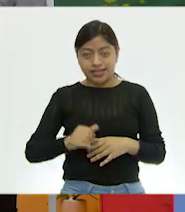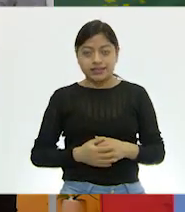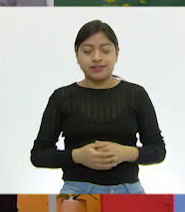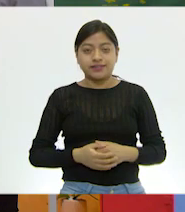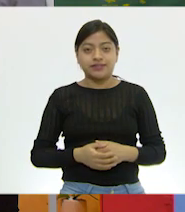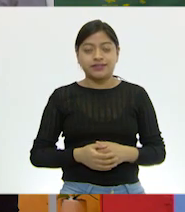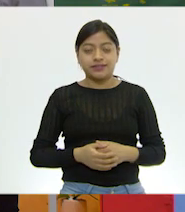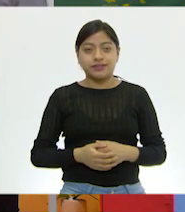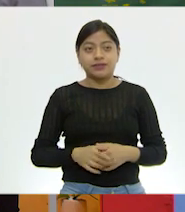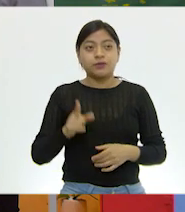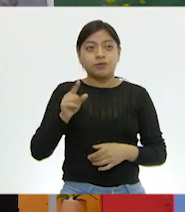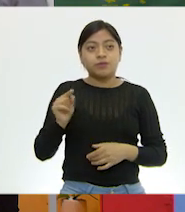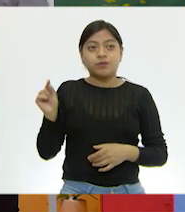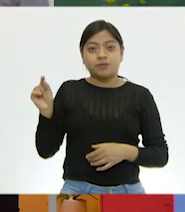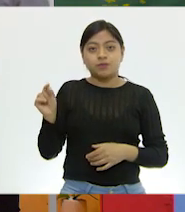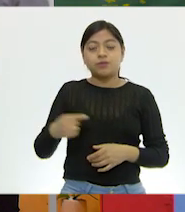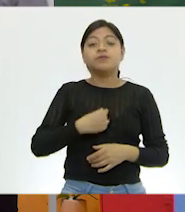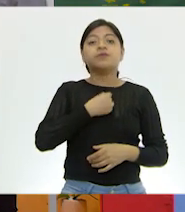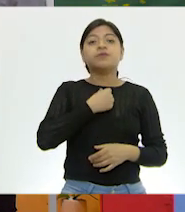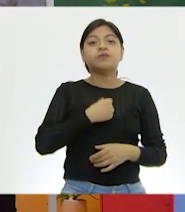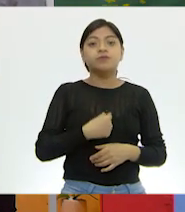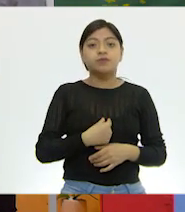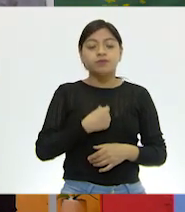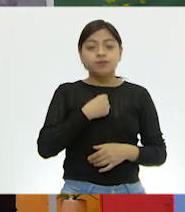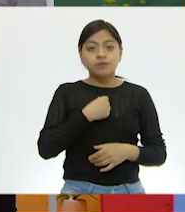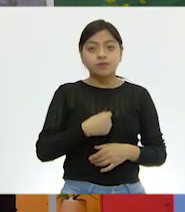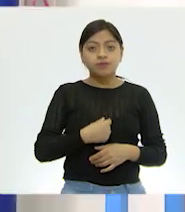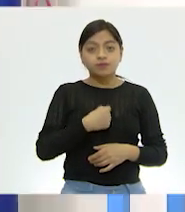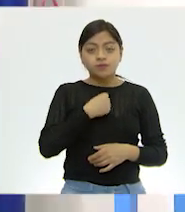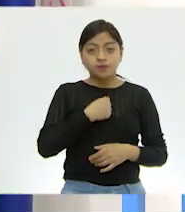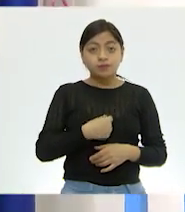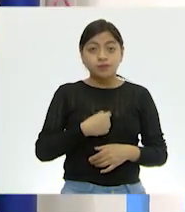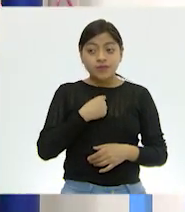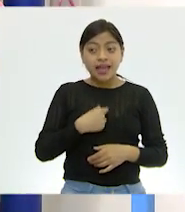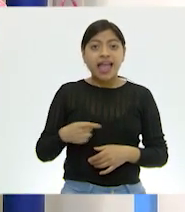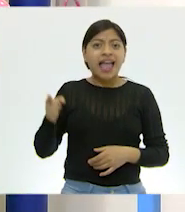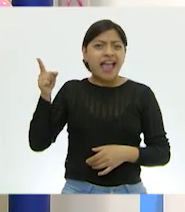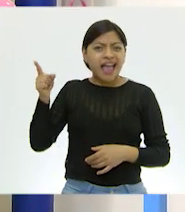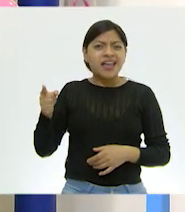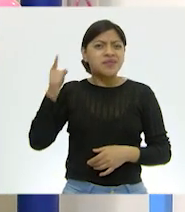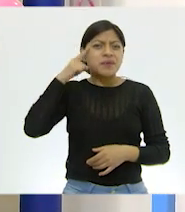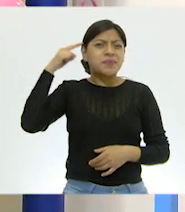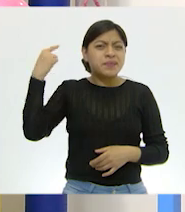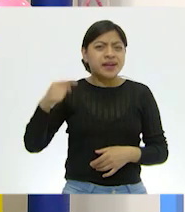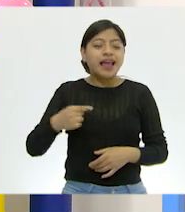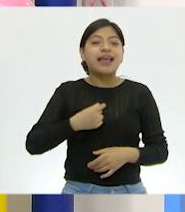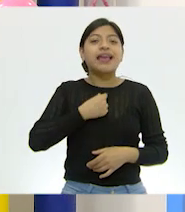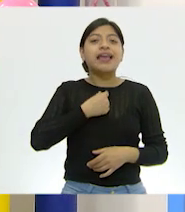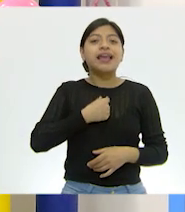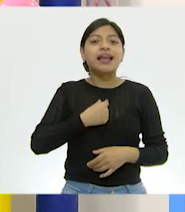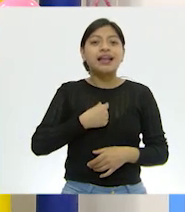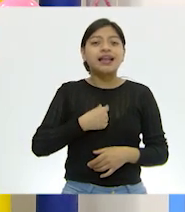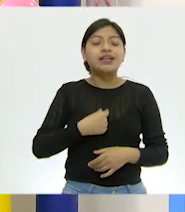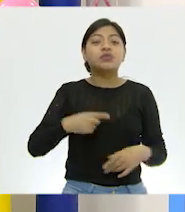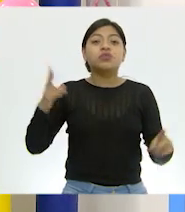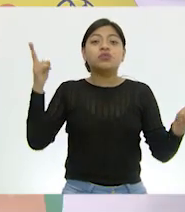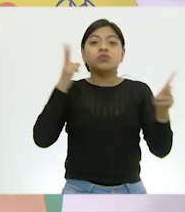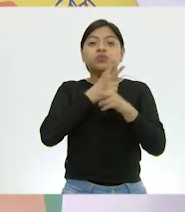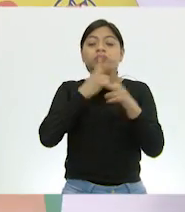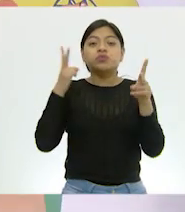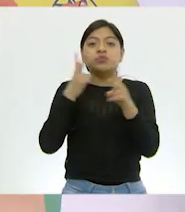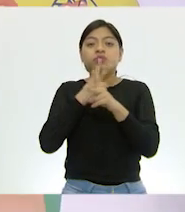tráquea, la está señalando Eric. Y entonces podemos decir que ese es el tubo que lleva el aire